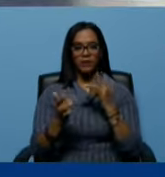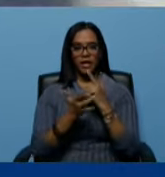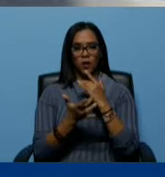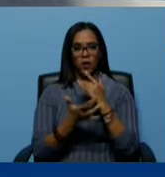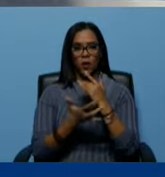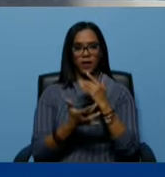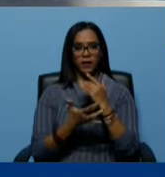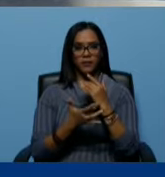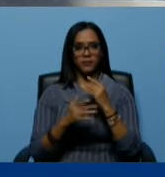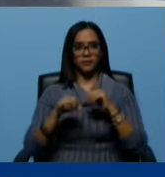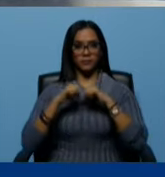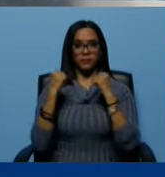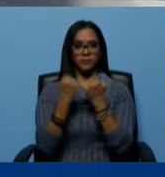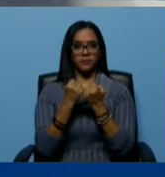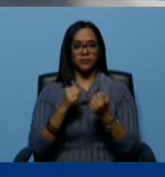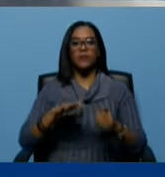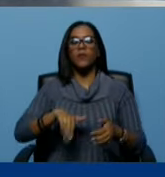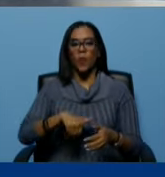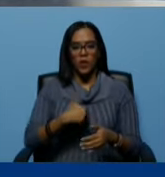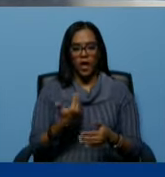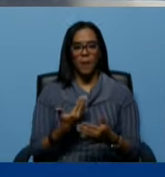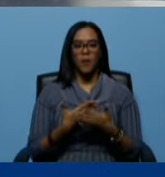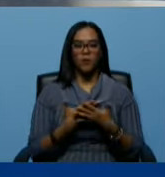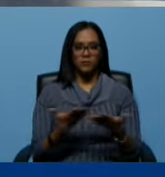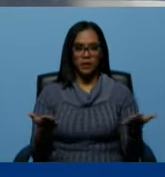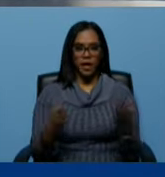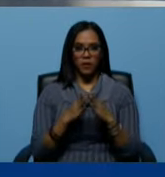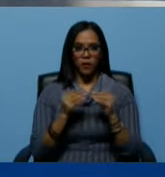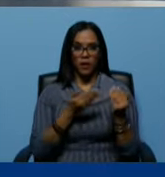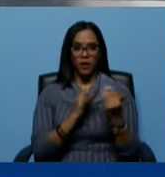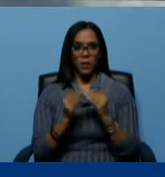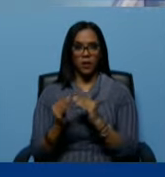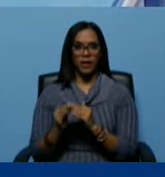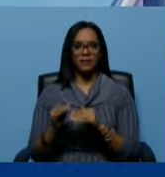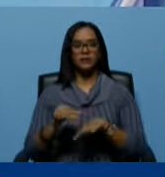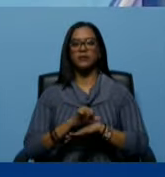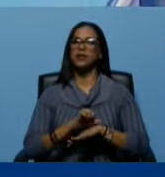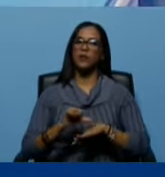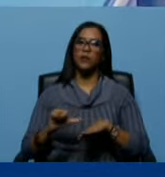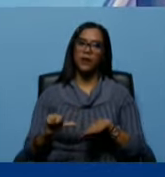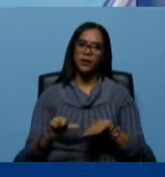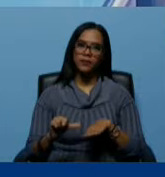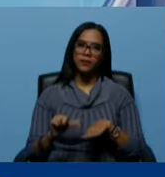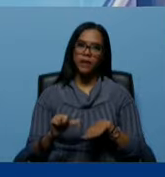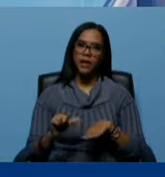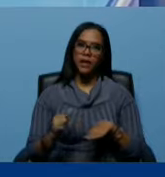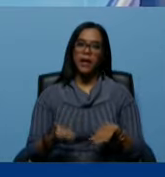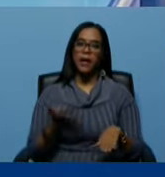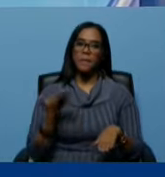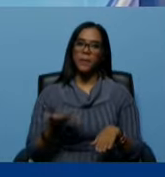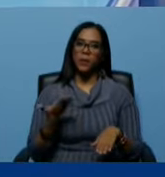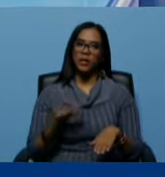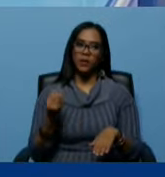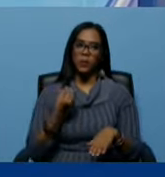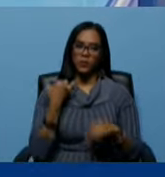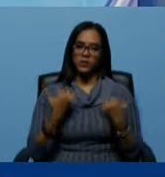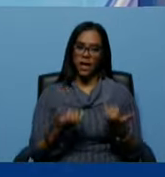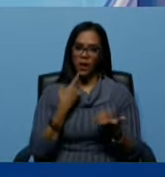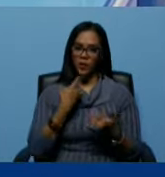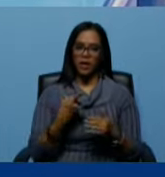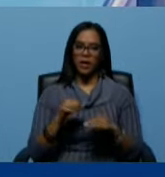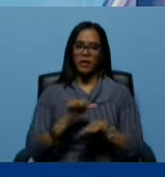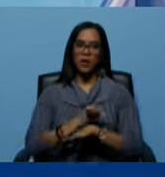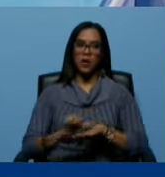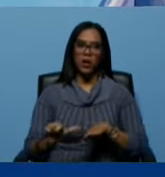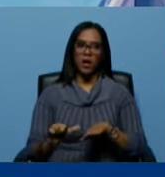quirófanos, podemos ofrecerle a toda la comunidad cirugía de alta complejidad, como ya lo dije, cirugía